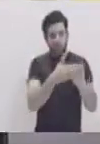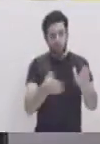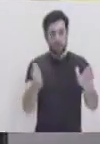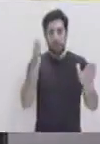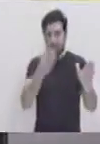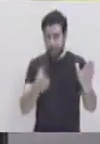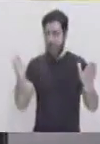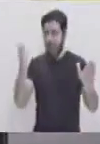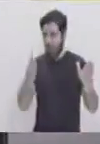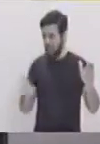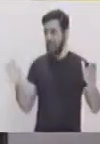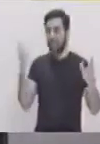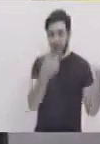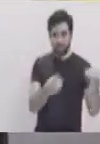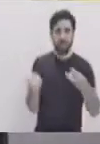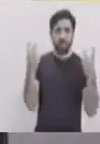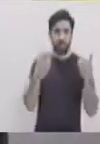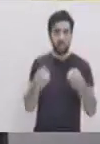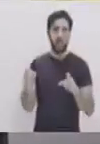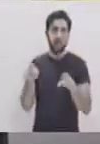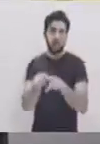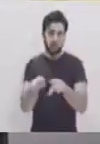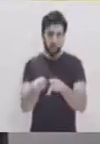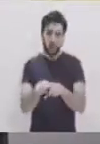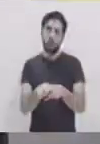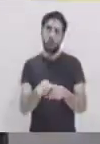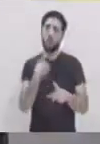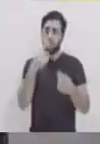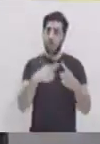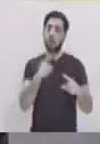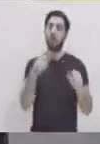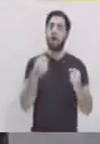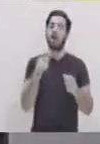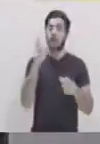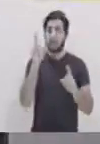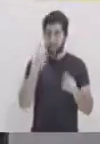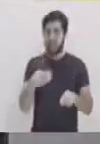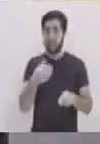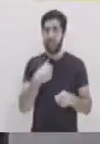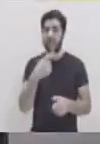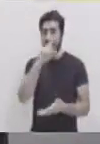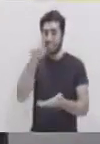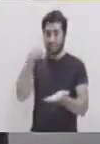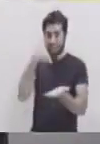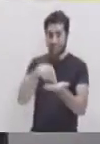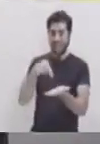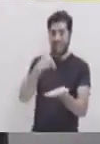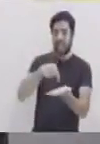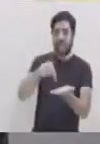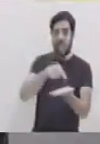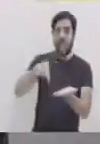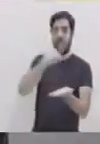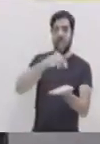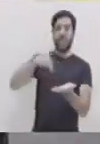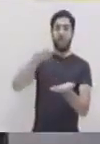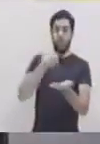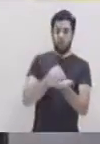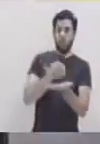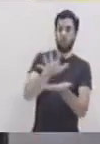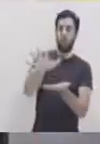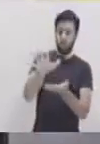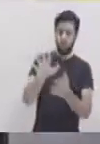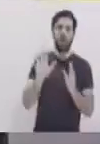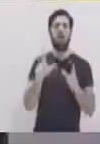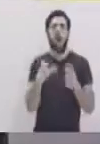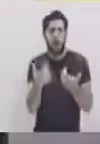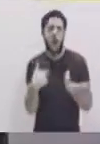en forma secuencial dentro de una, en base a un centro, mejor dicho. Por lo